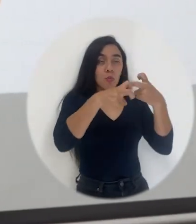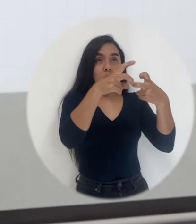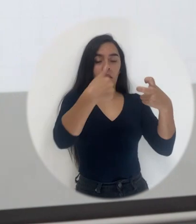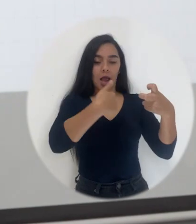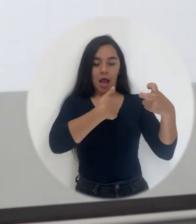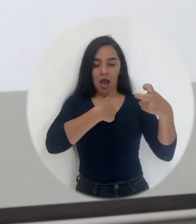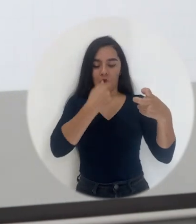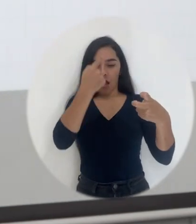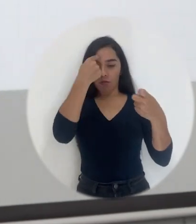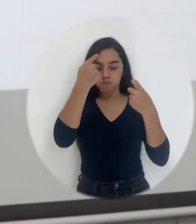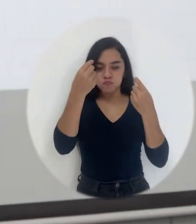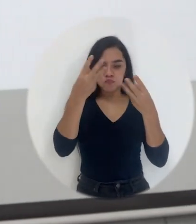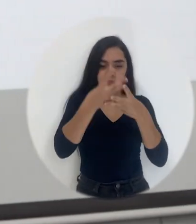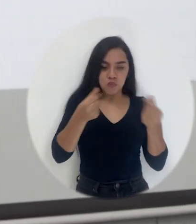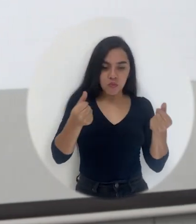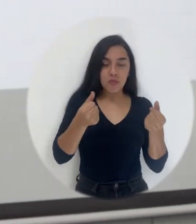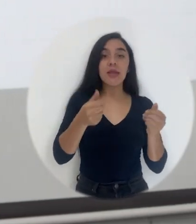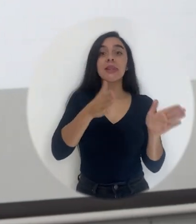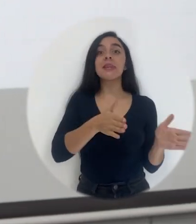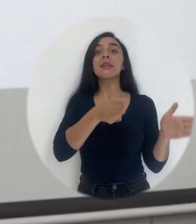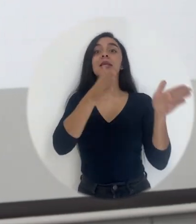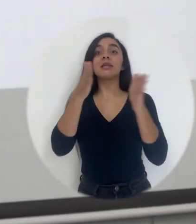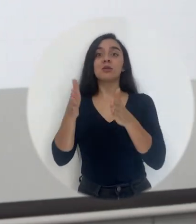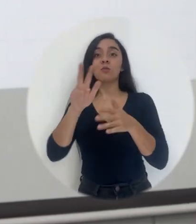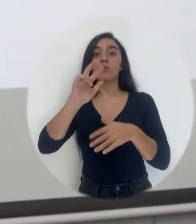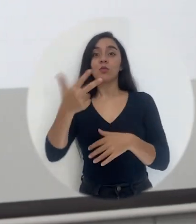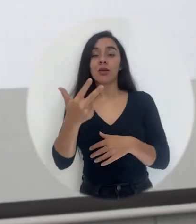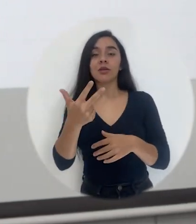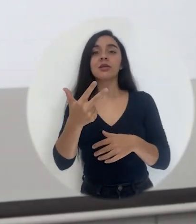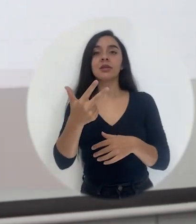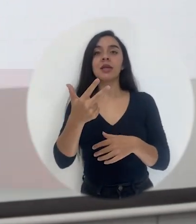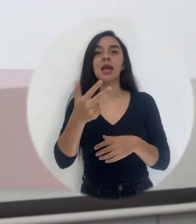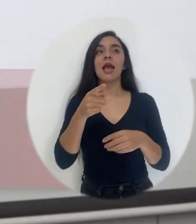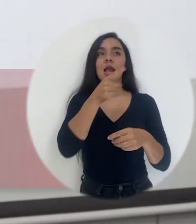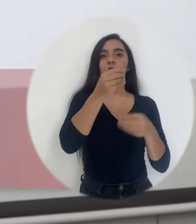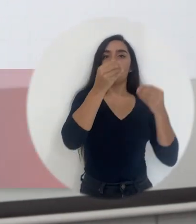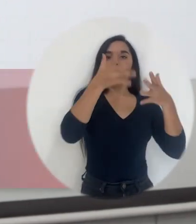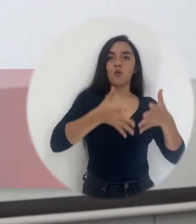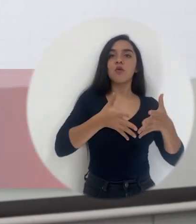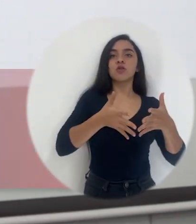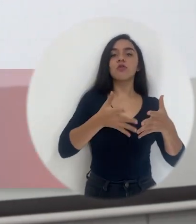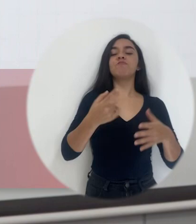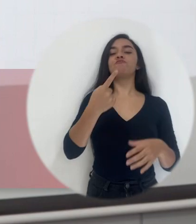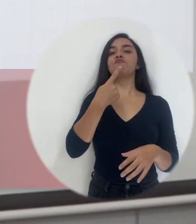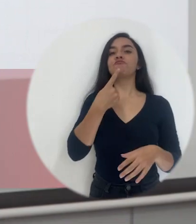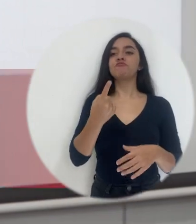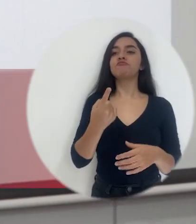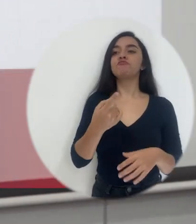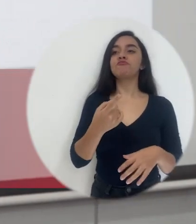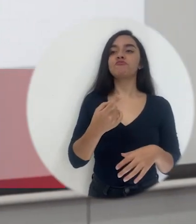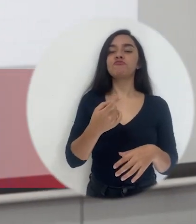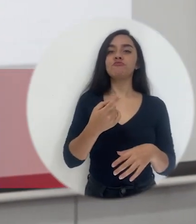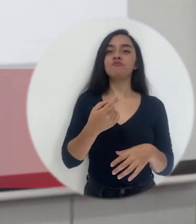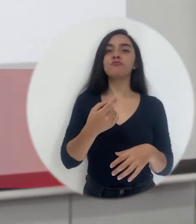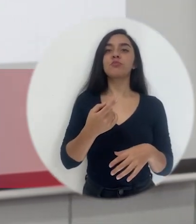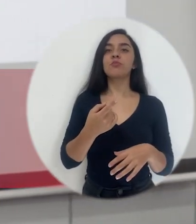problema. Después, ¿qué hacemos con ese problema? Con el liderazgo del docente, el docente, entonces,